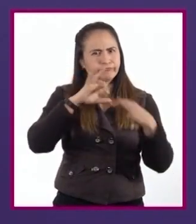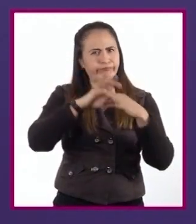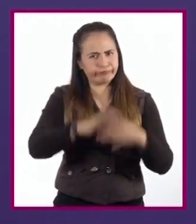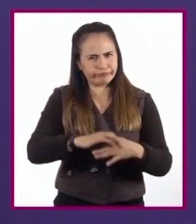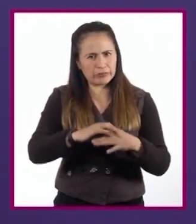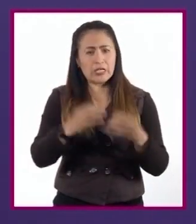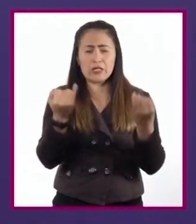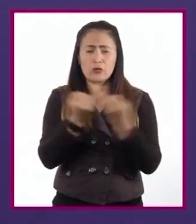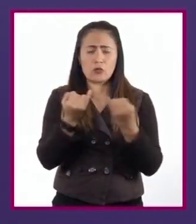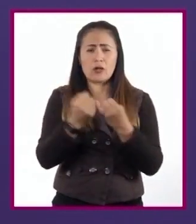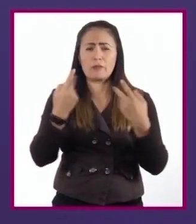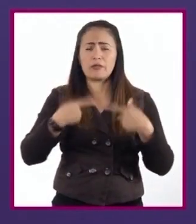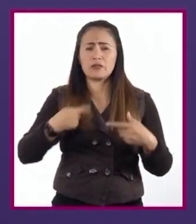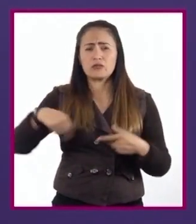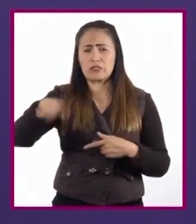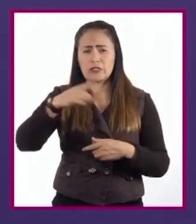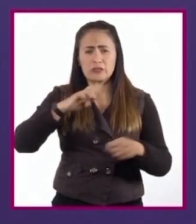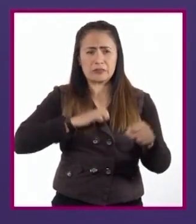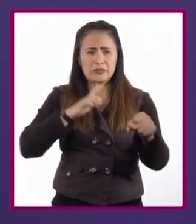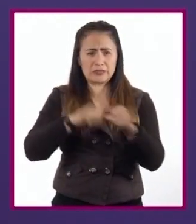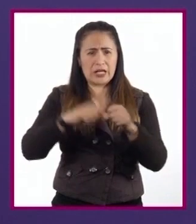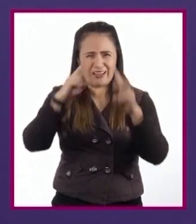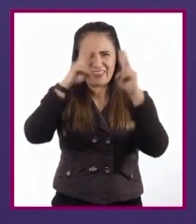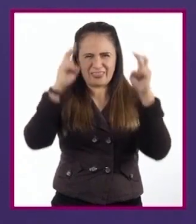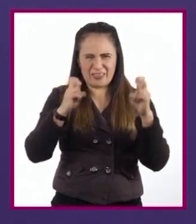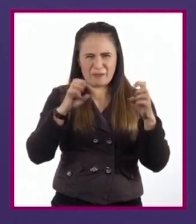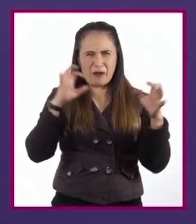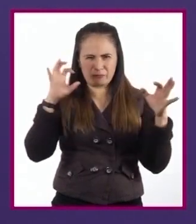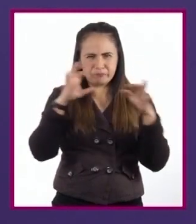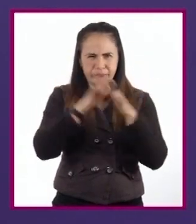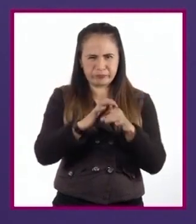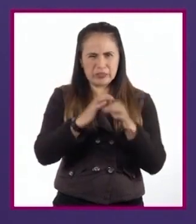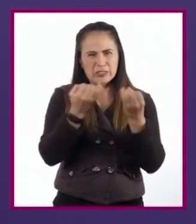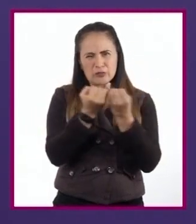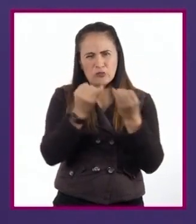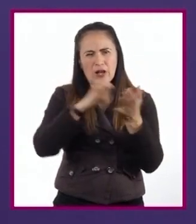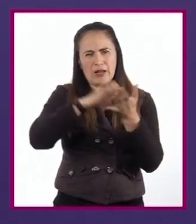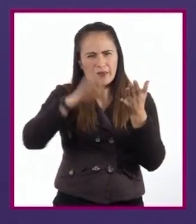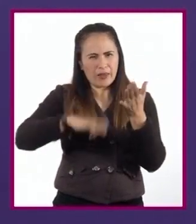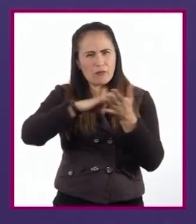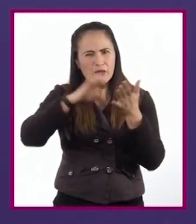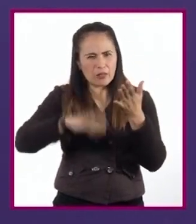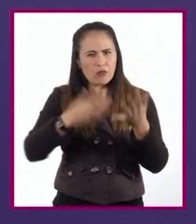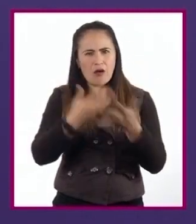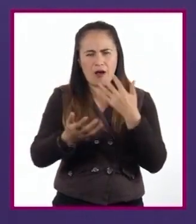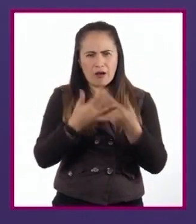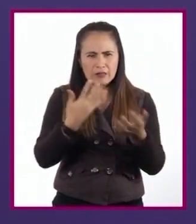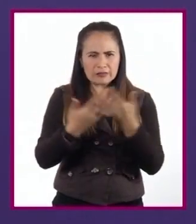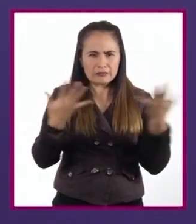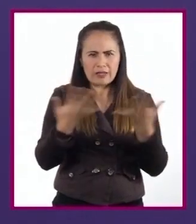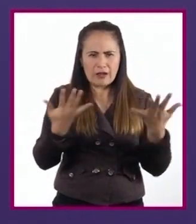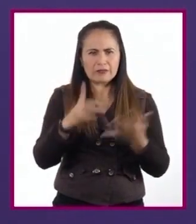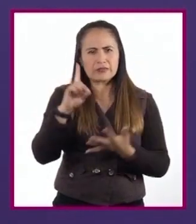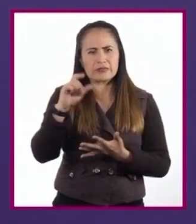de especialistas en el tema, registrar el mayor número de ejemplos, hechos y datos que respalden su postura.